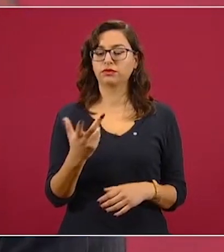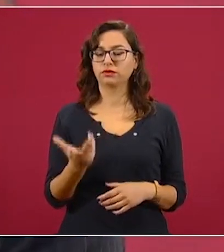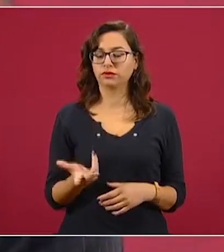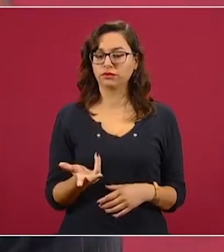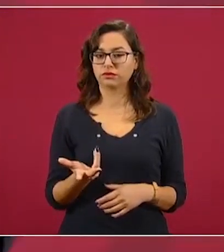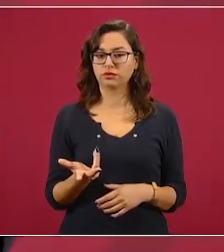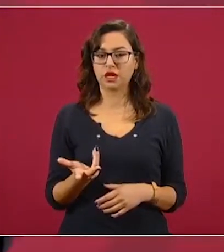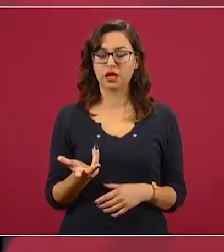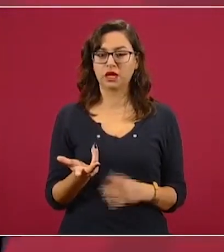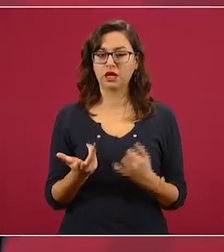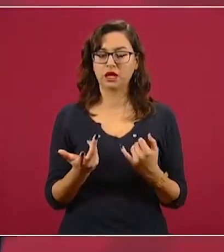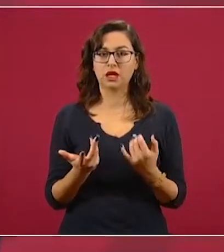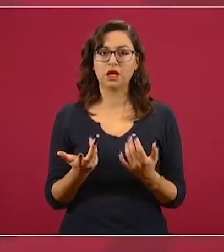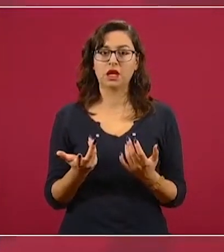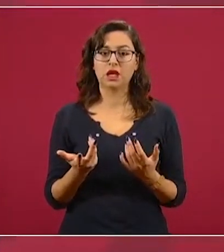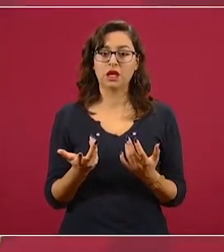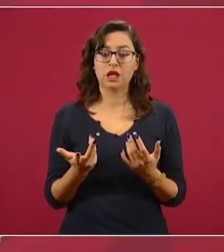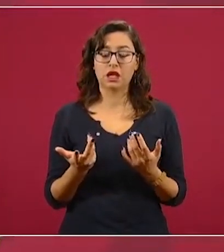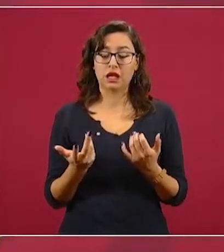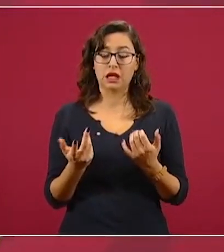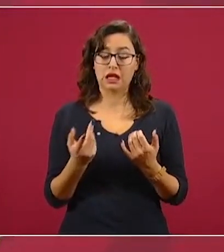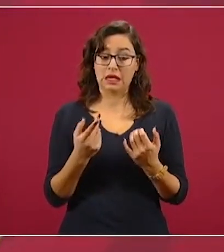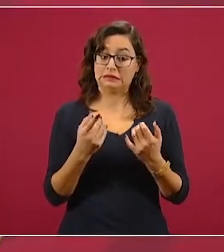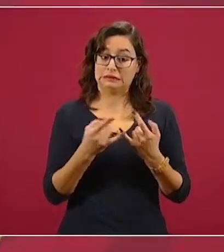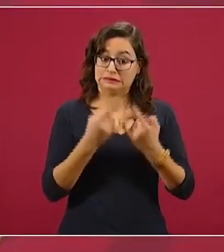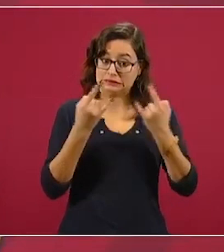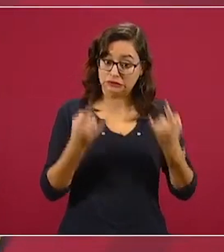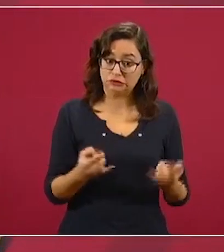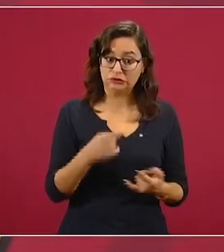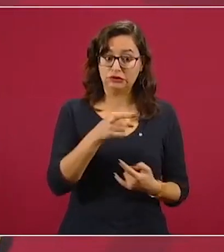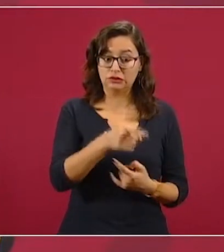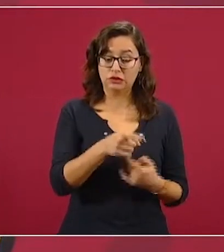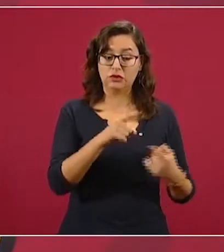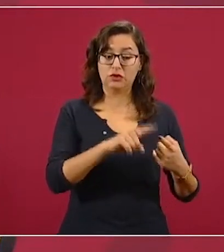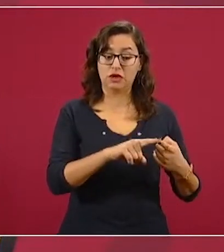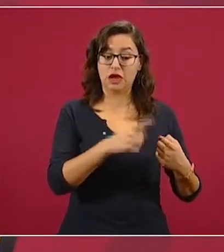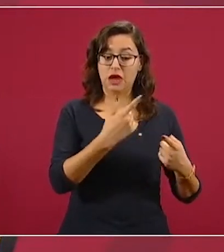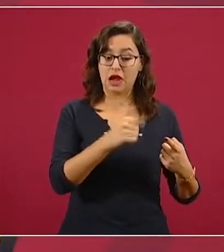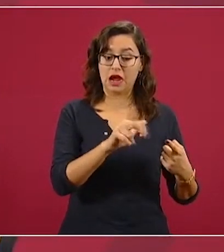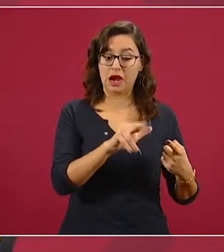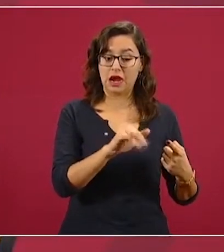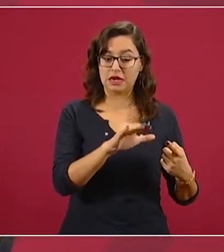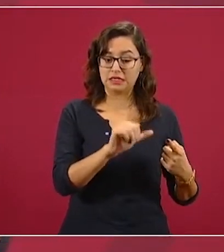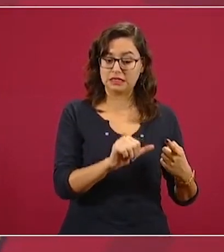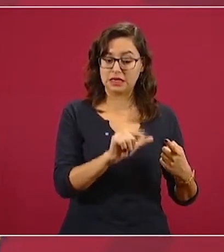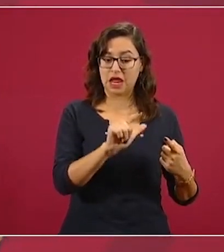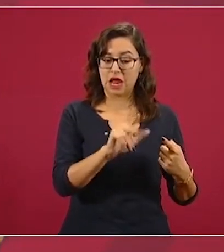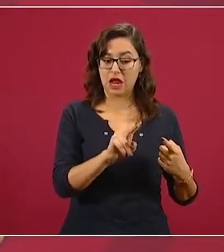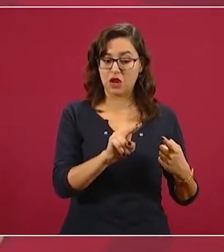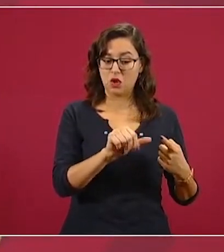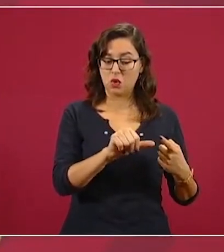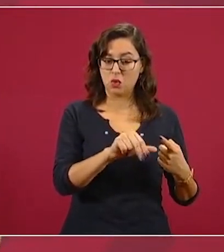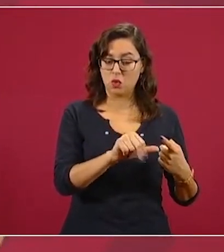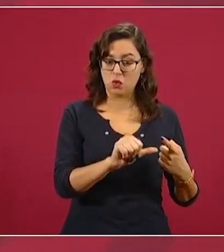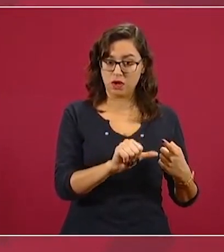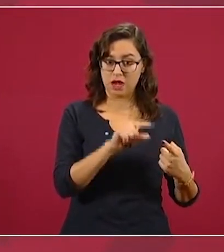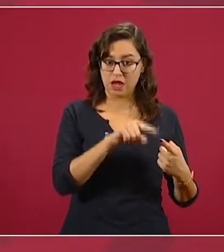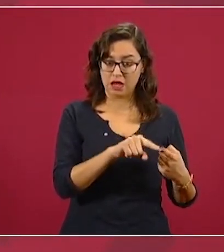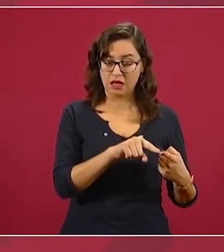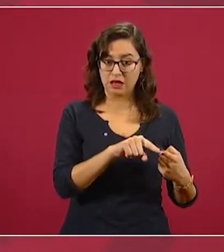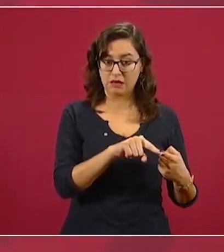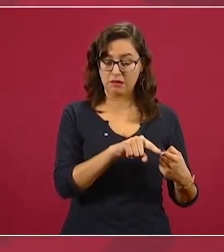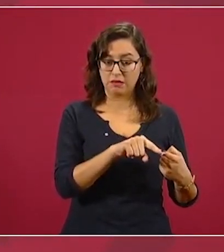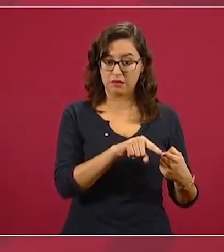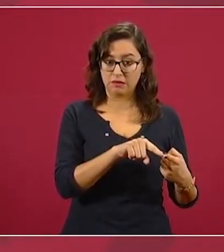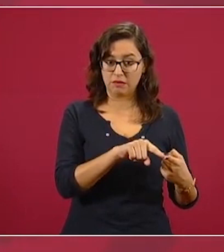García Luna, todos los que resulten